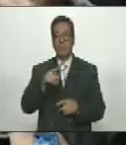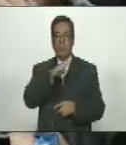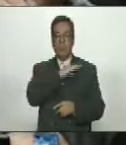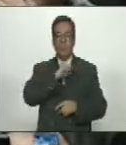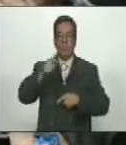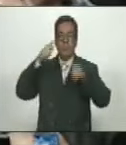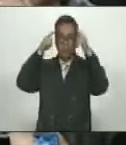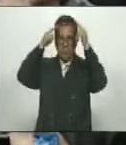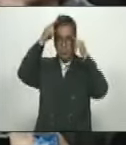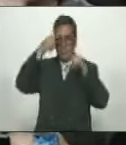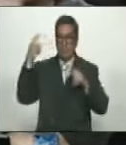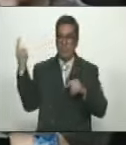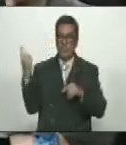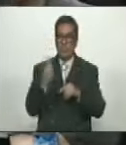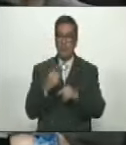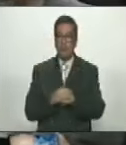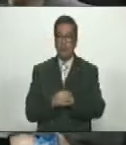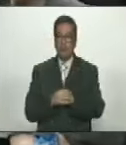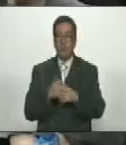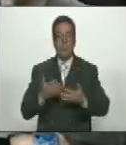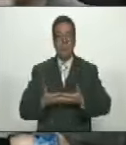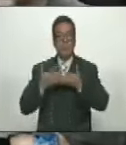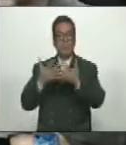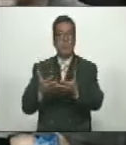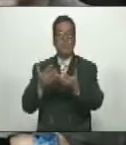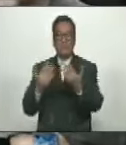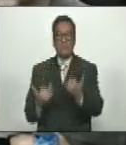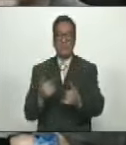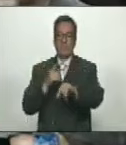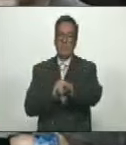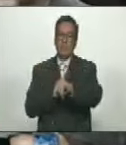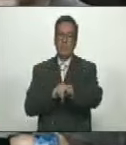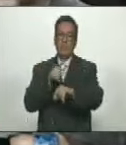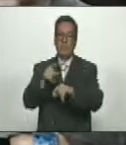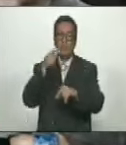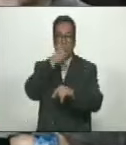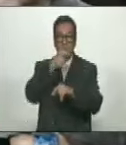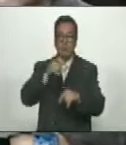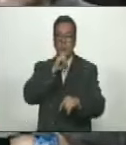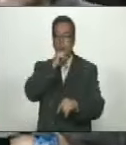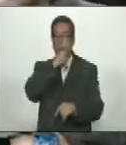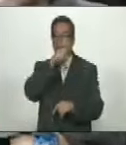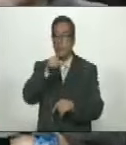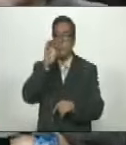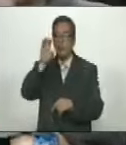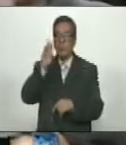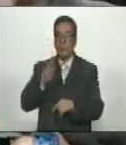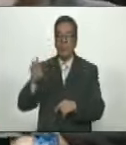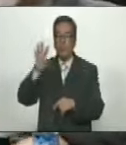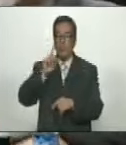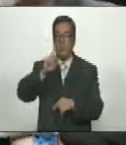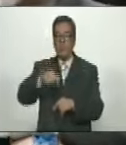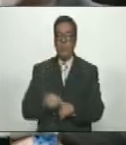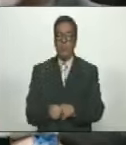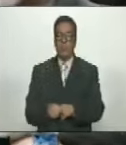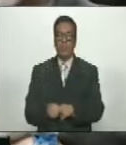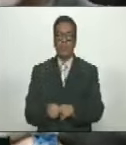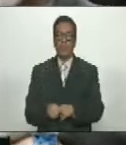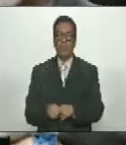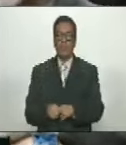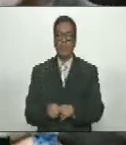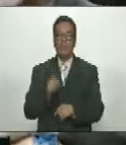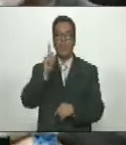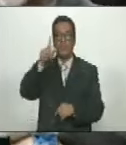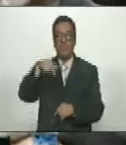Comandante Chávez Venía Otorgando Hasta Ese Momento A La Población Adulta Mayor Del País Pero Además Por Otra Parte